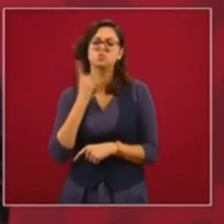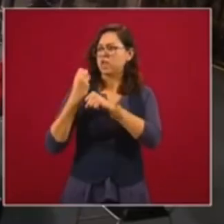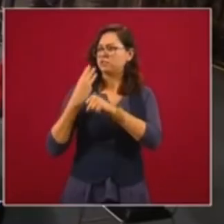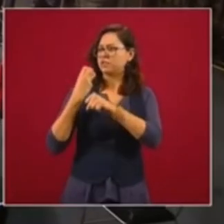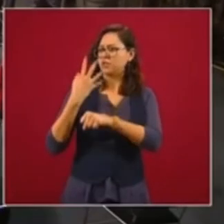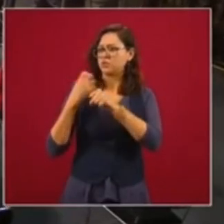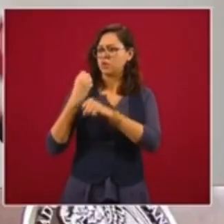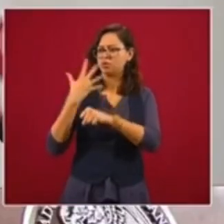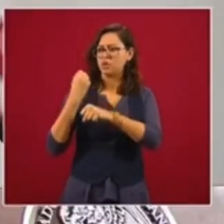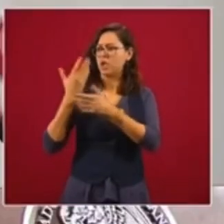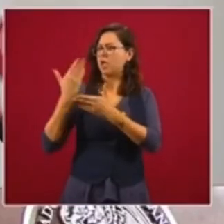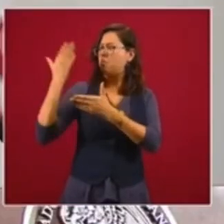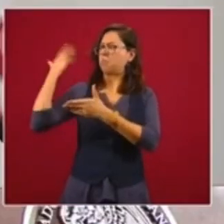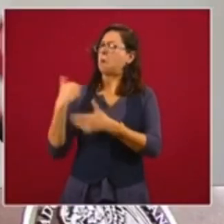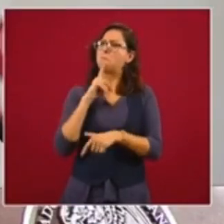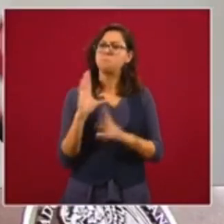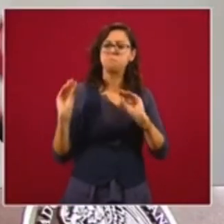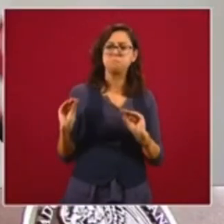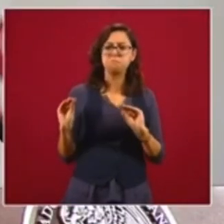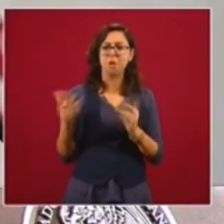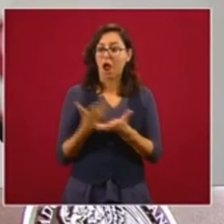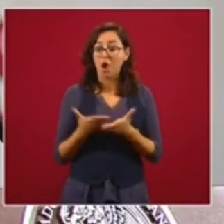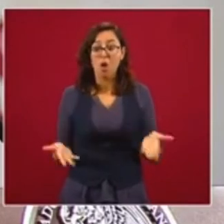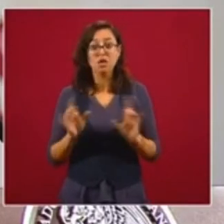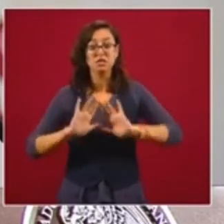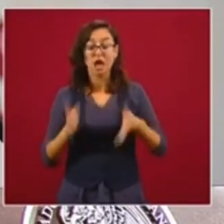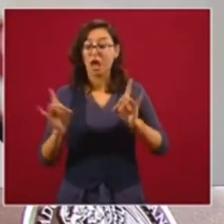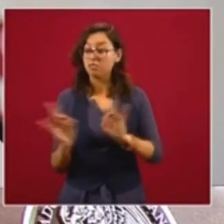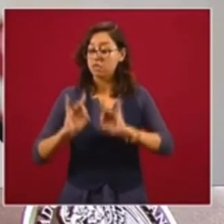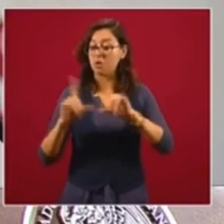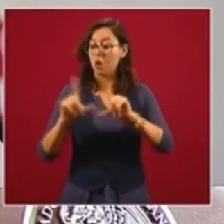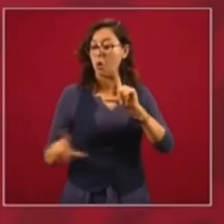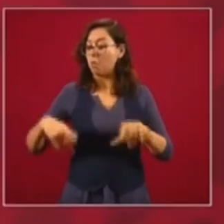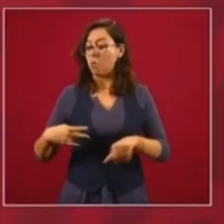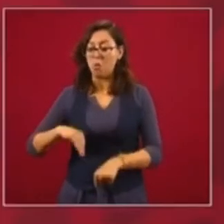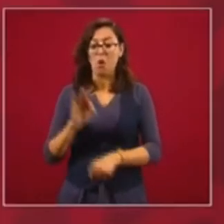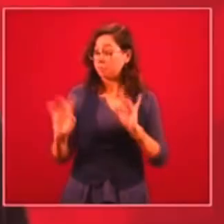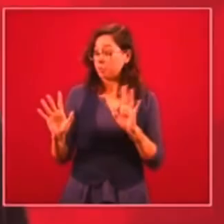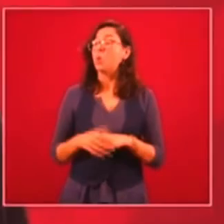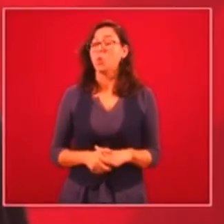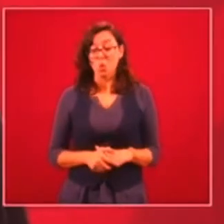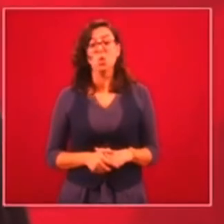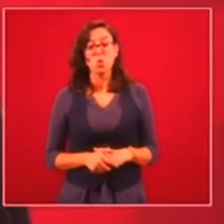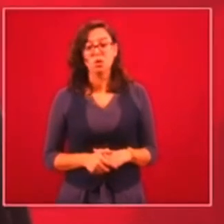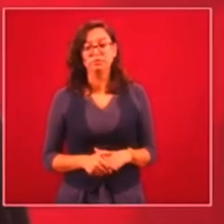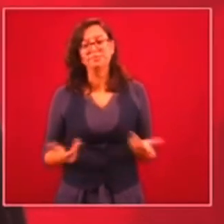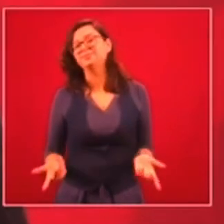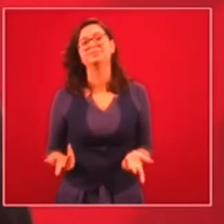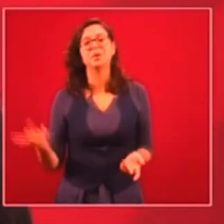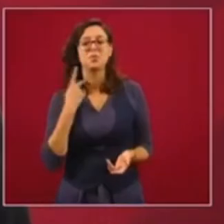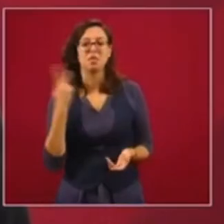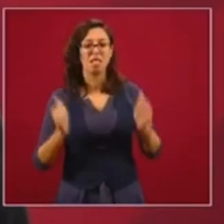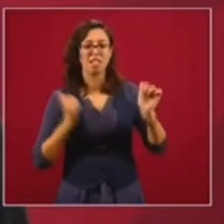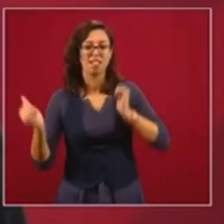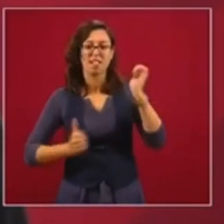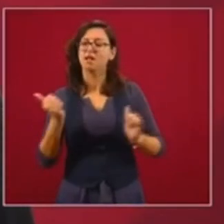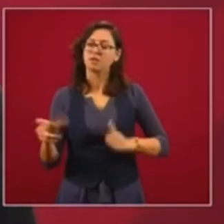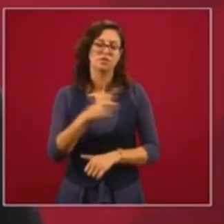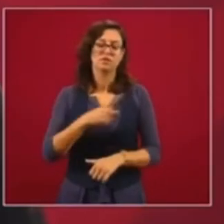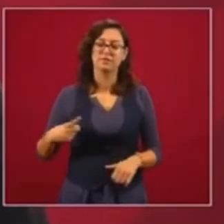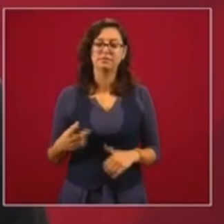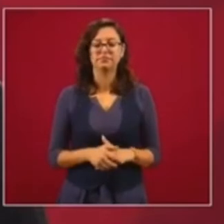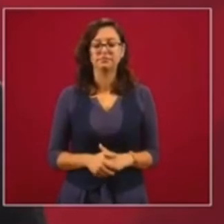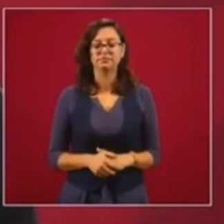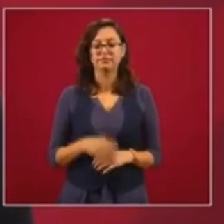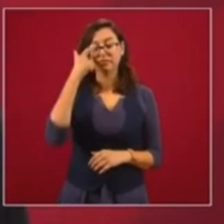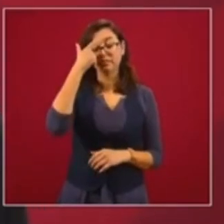manifiestos. Ahora ya le salió lo patriota. Se convirtieron en defensores del agua. Que no politicen estas cosas. Entonces, imagínense